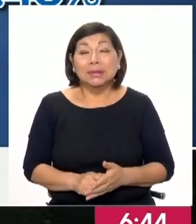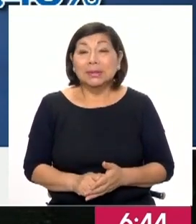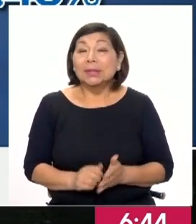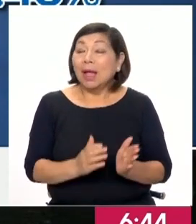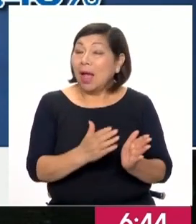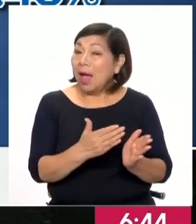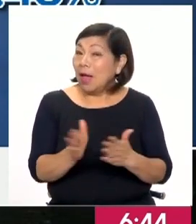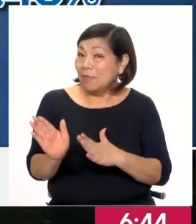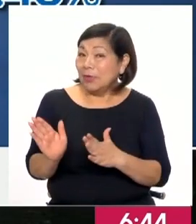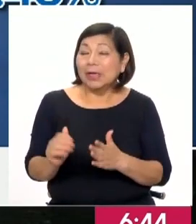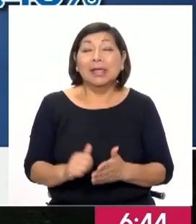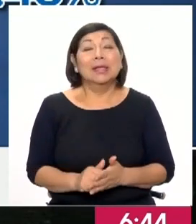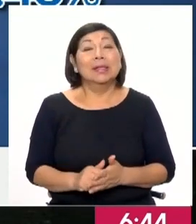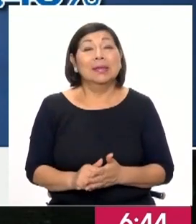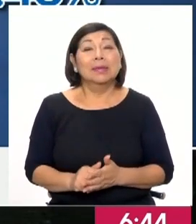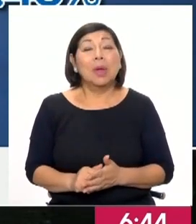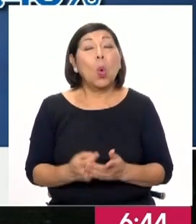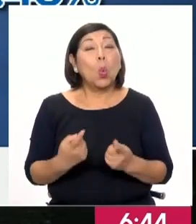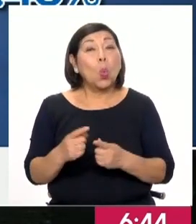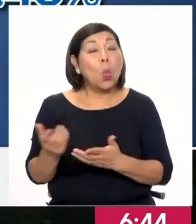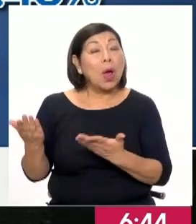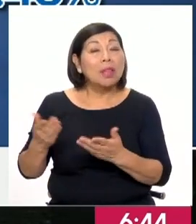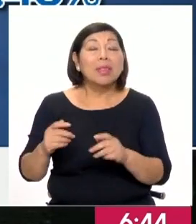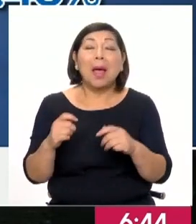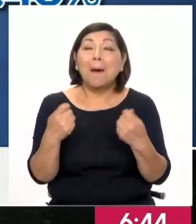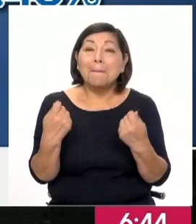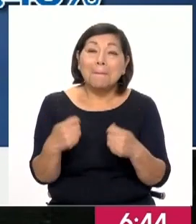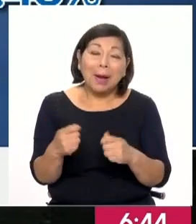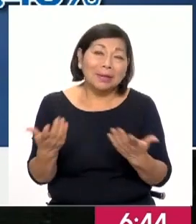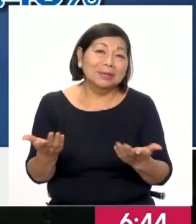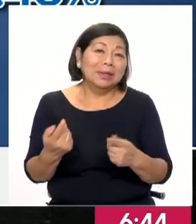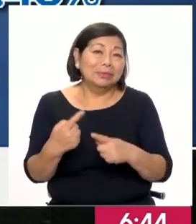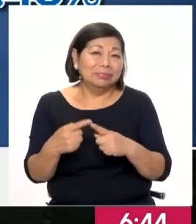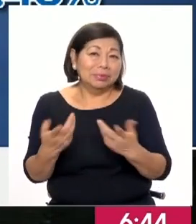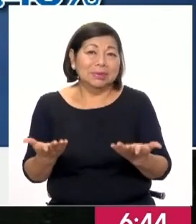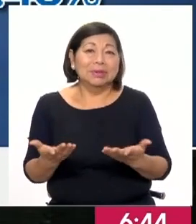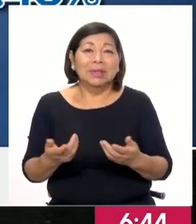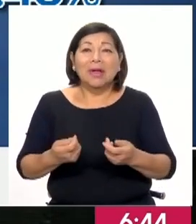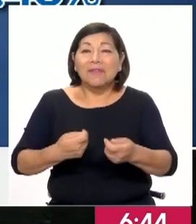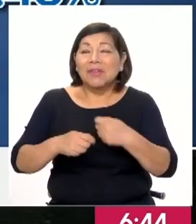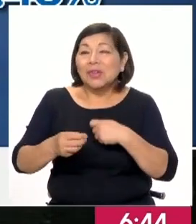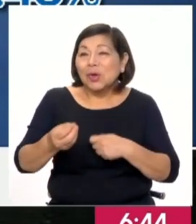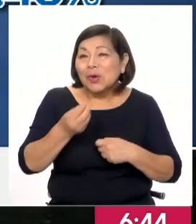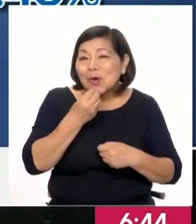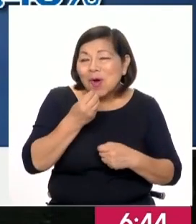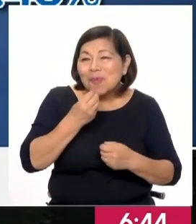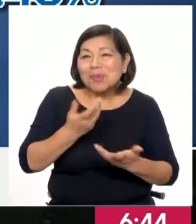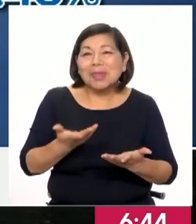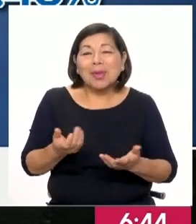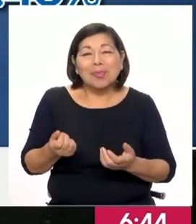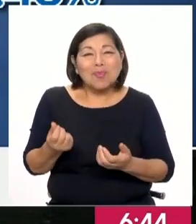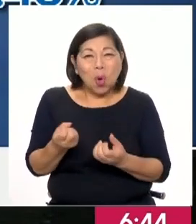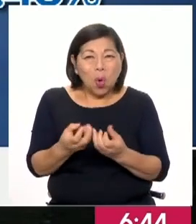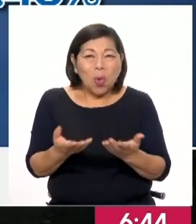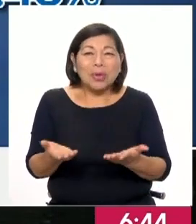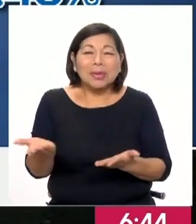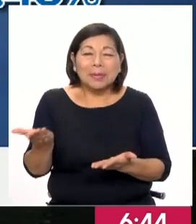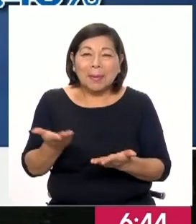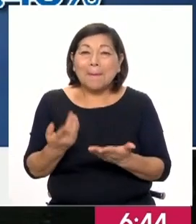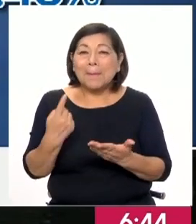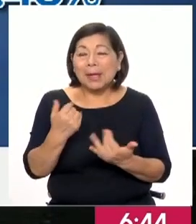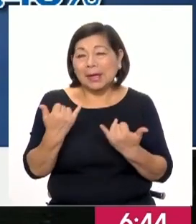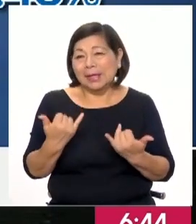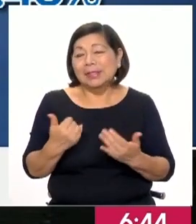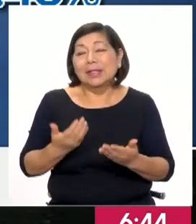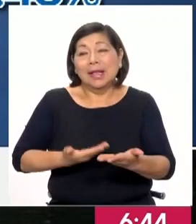Fuera de lo que significa también la importación de plásticos y, claro, ahora el sistema del delivery que tiene tanta relevancia para